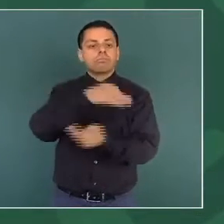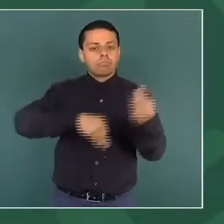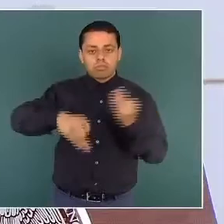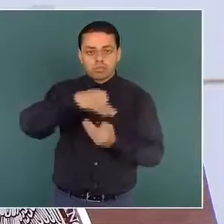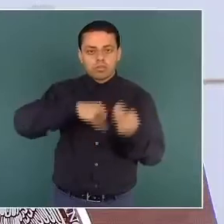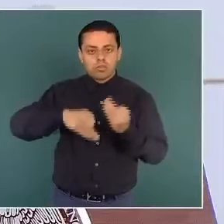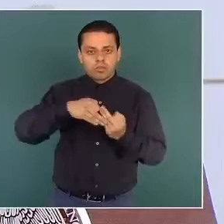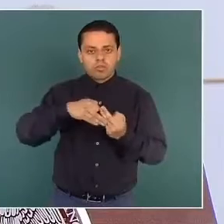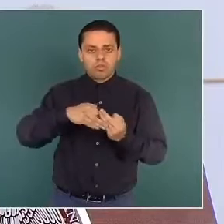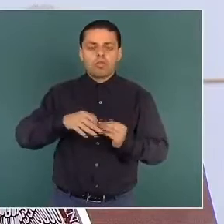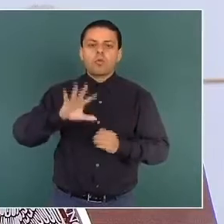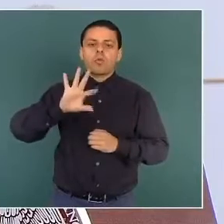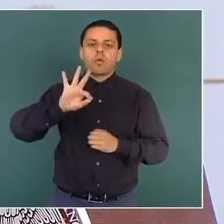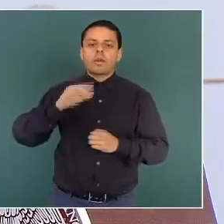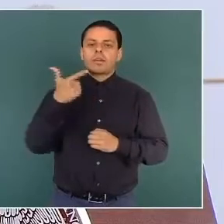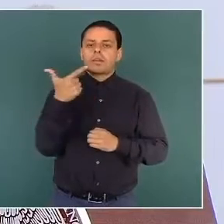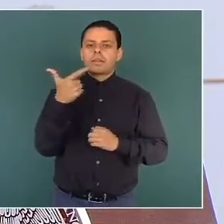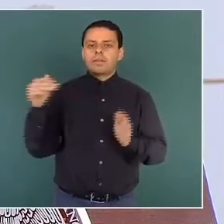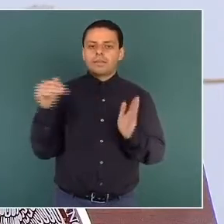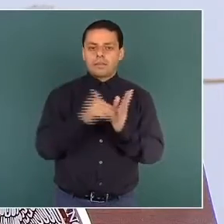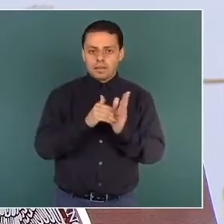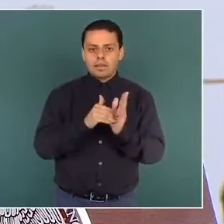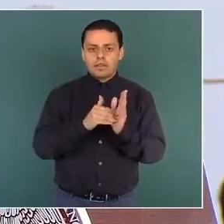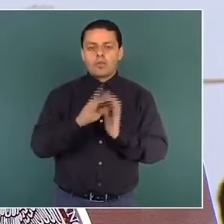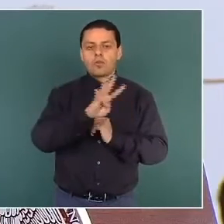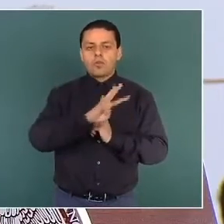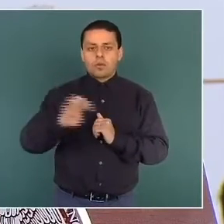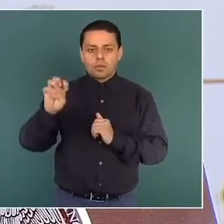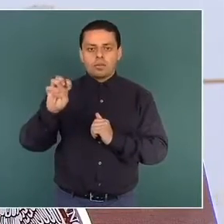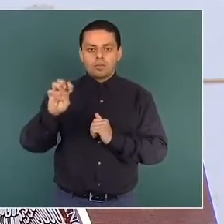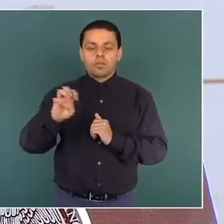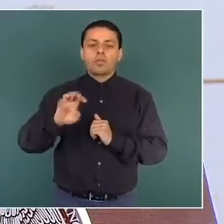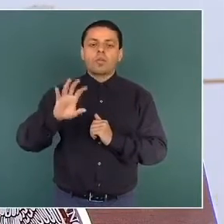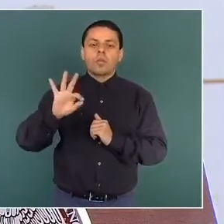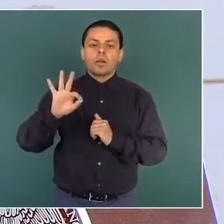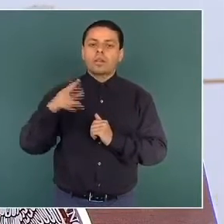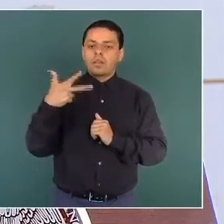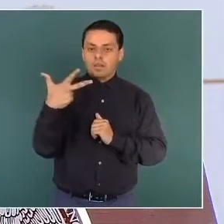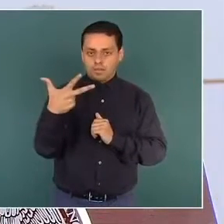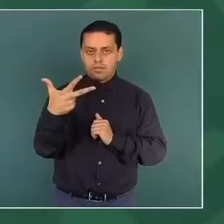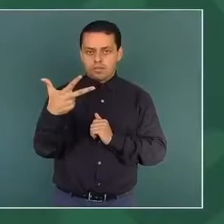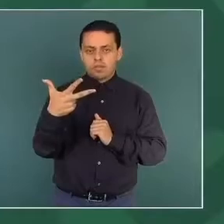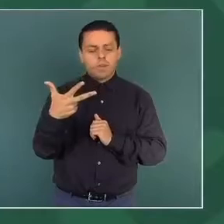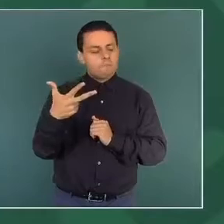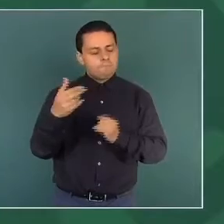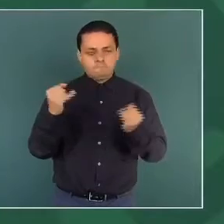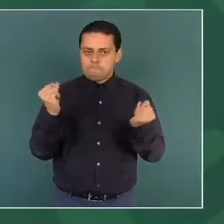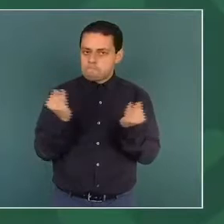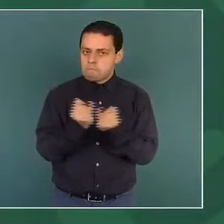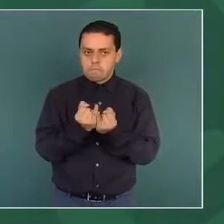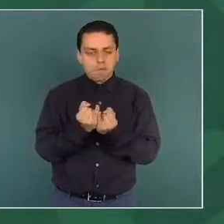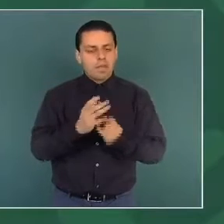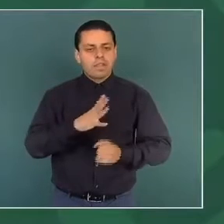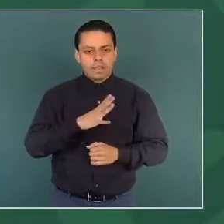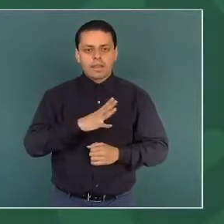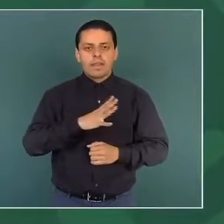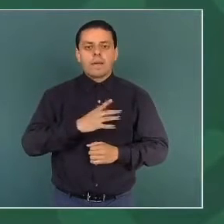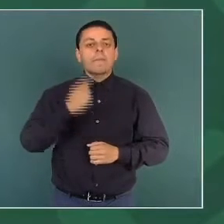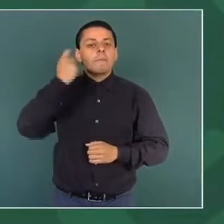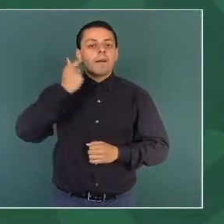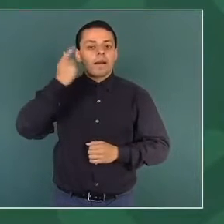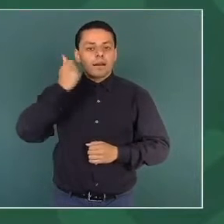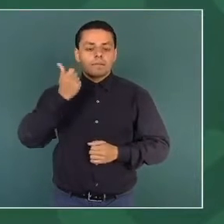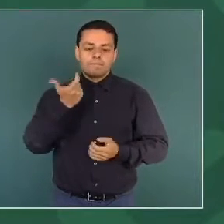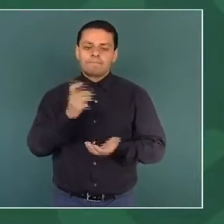que son 47.448, también tienen una